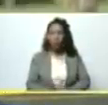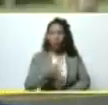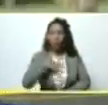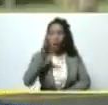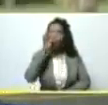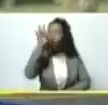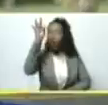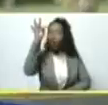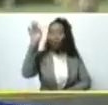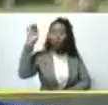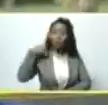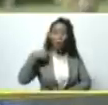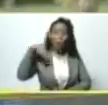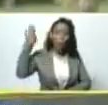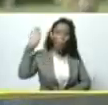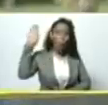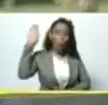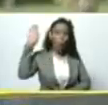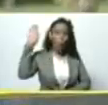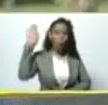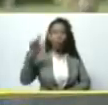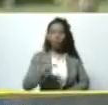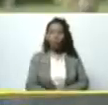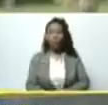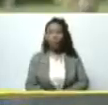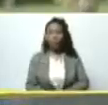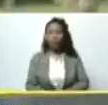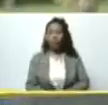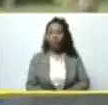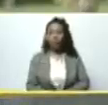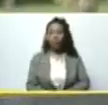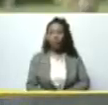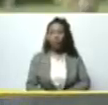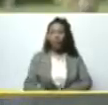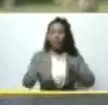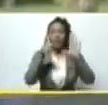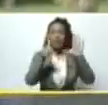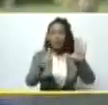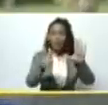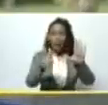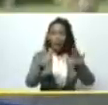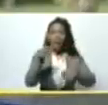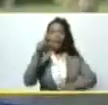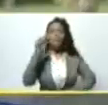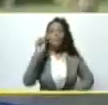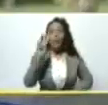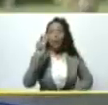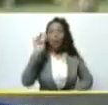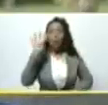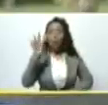se lo estoy diciendo juradicto seis veinticuatro minutos de la tarde